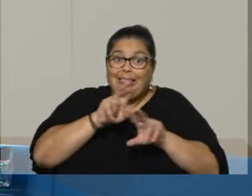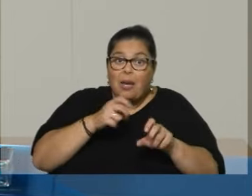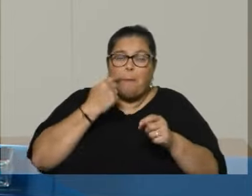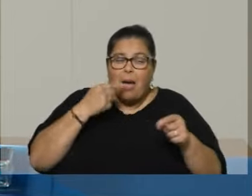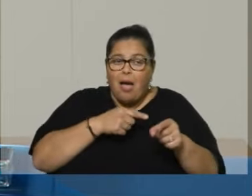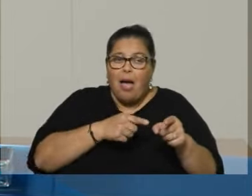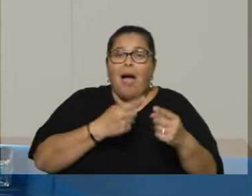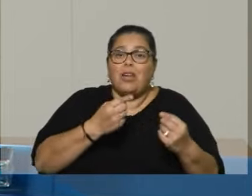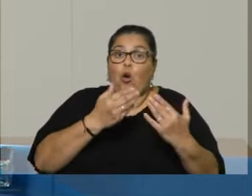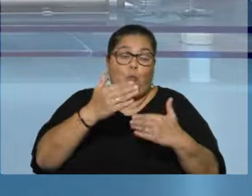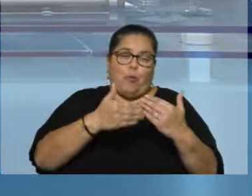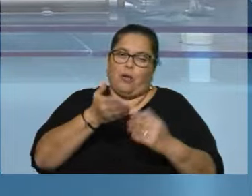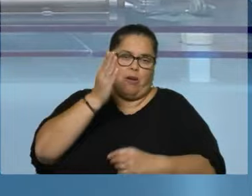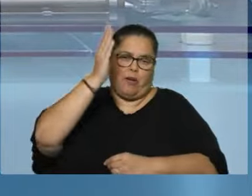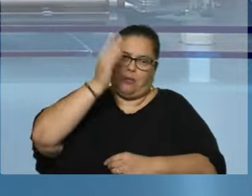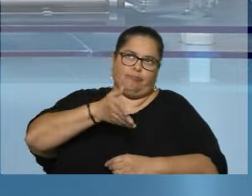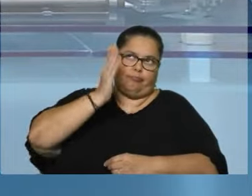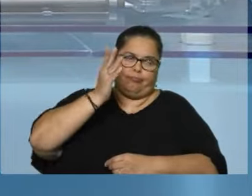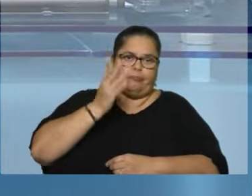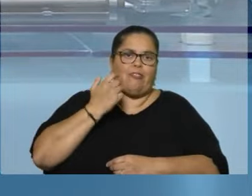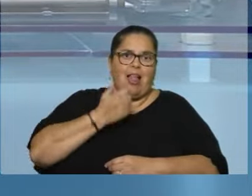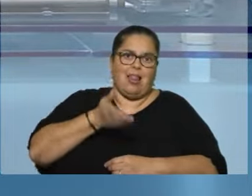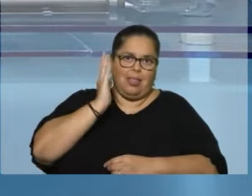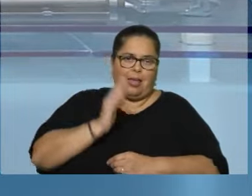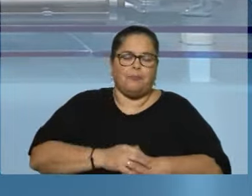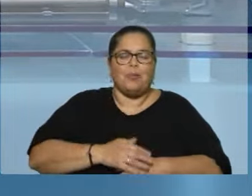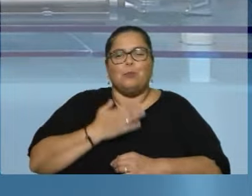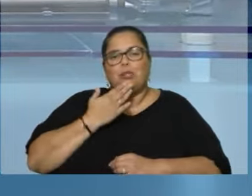en poco tiempo. Claro. Muchísimas gracias. Gracias a ustedes. Adiós a tu aporte, Luis, como siempre.